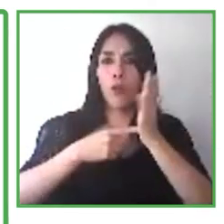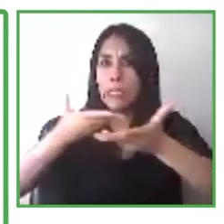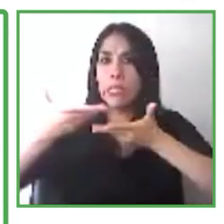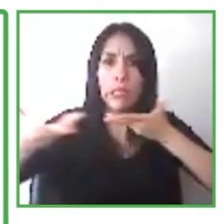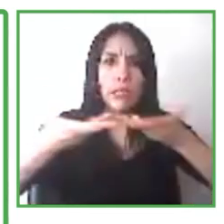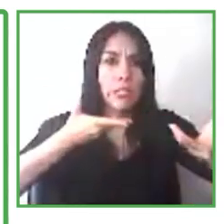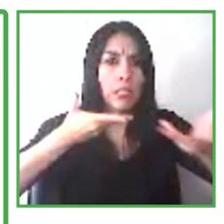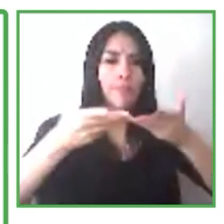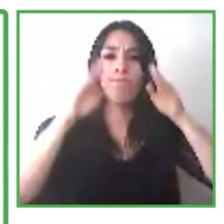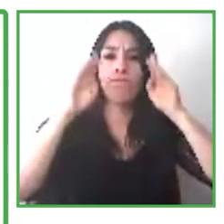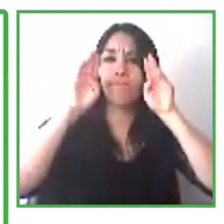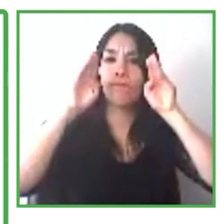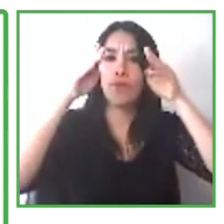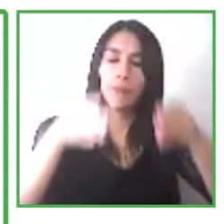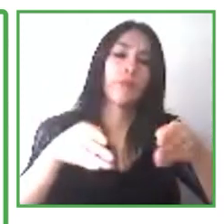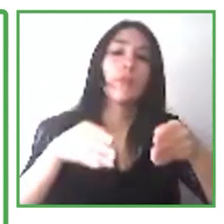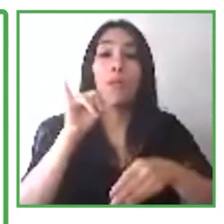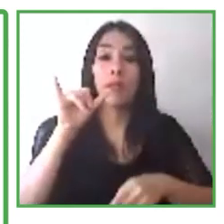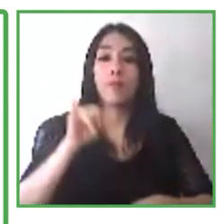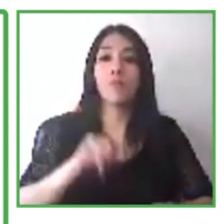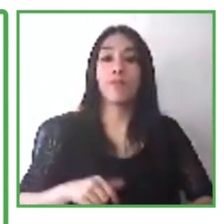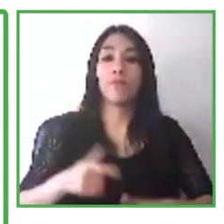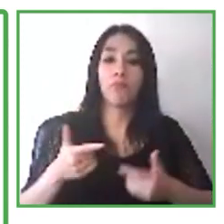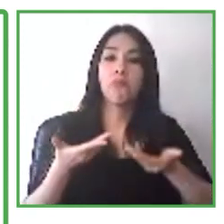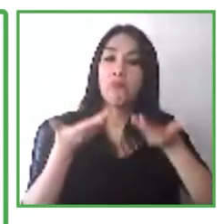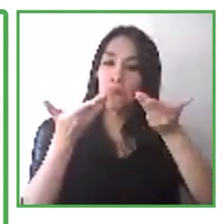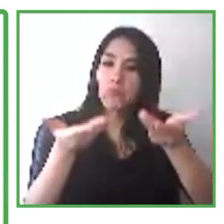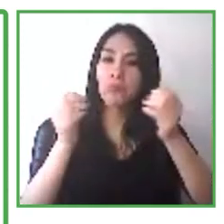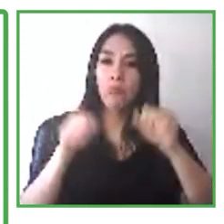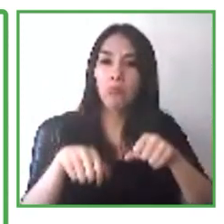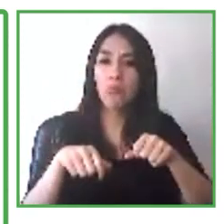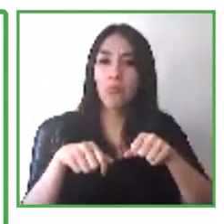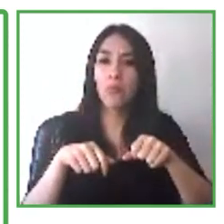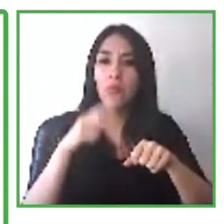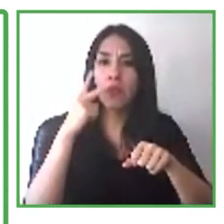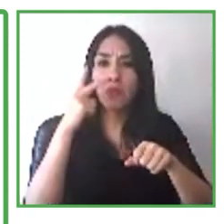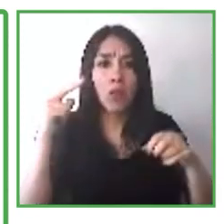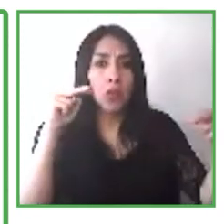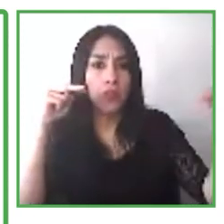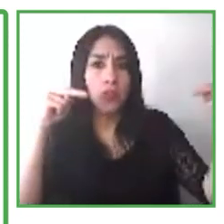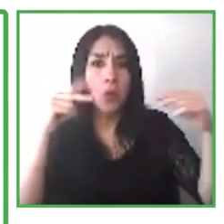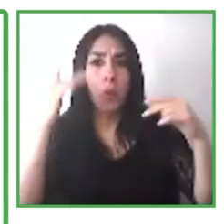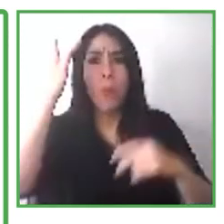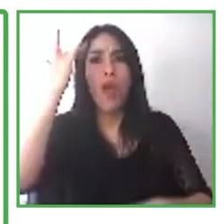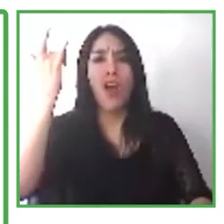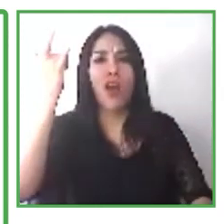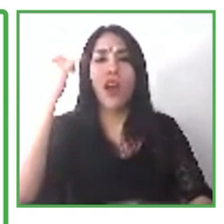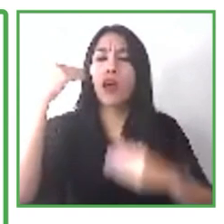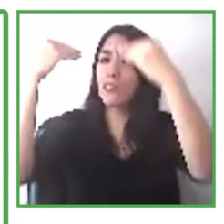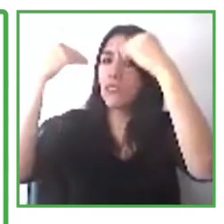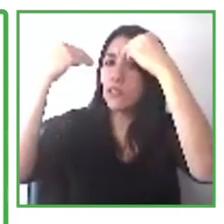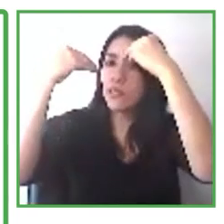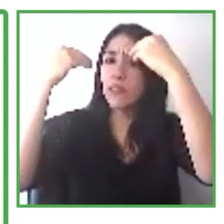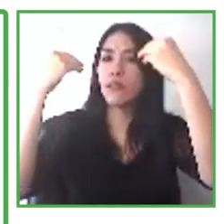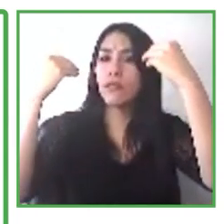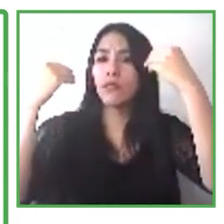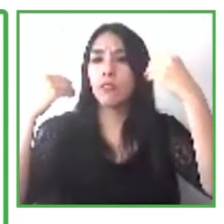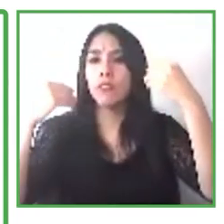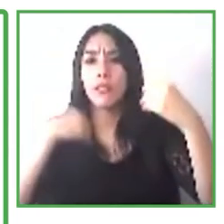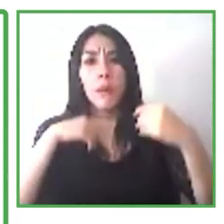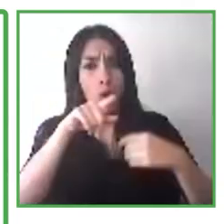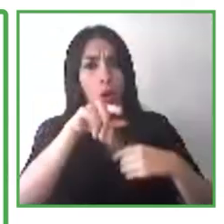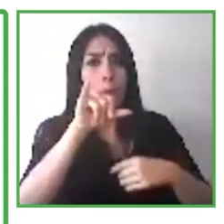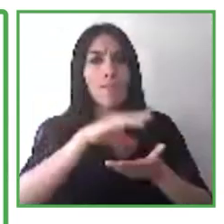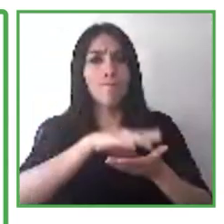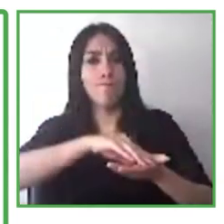proporcionar una capacitación gratuita que promueva los caminos hacia la educación y desarrollen las habilidades